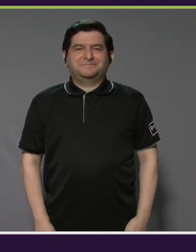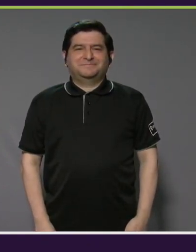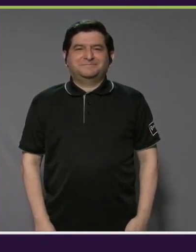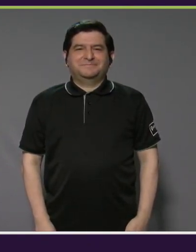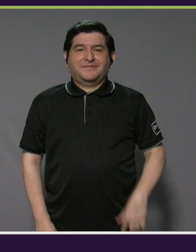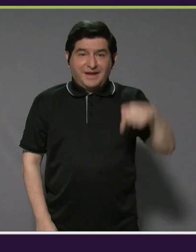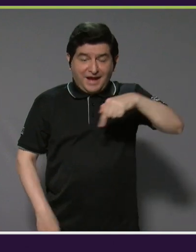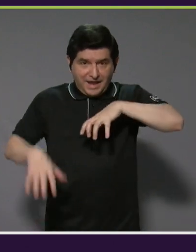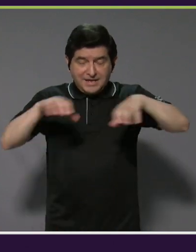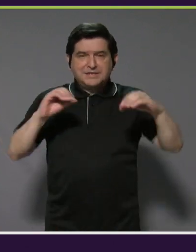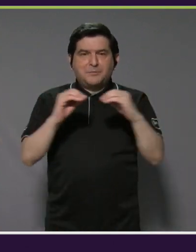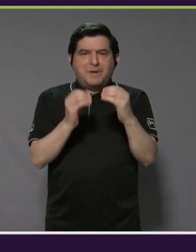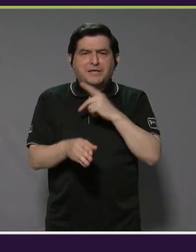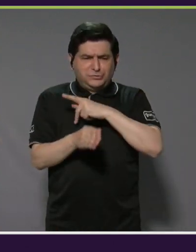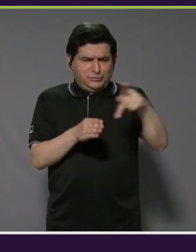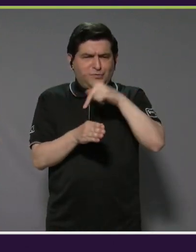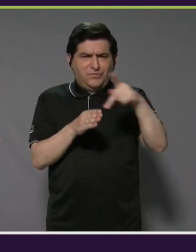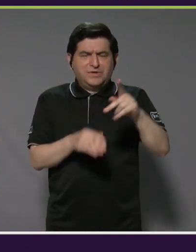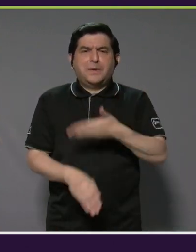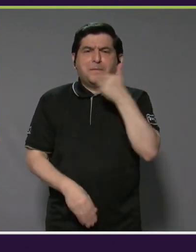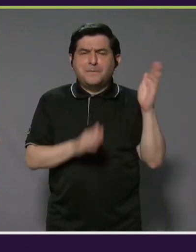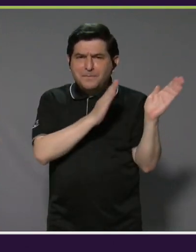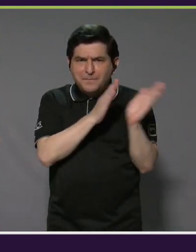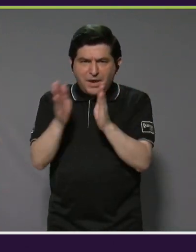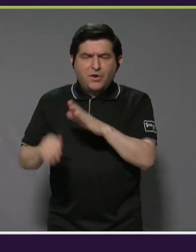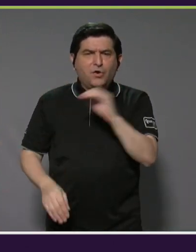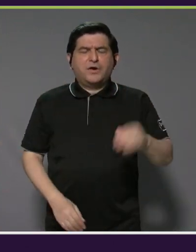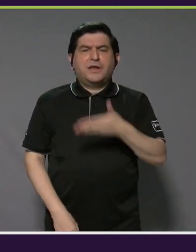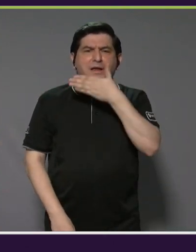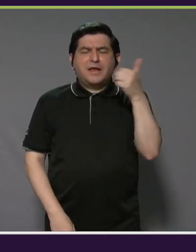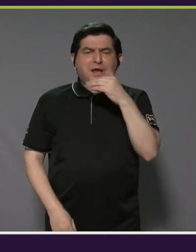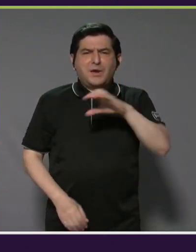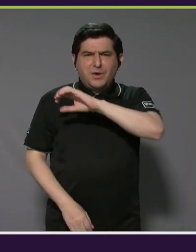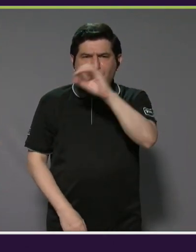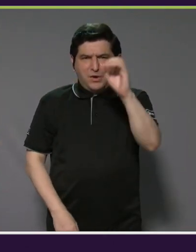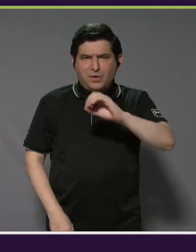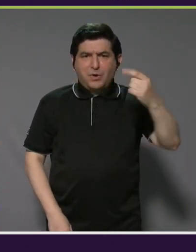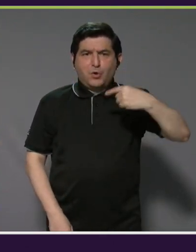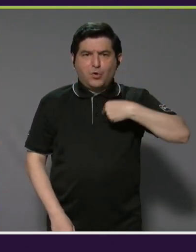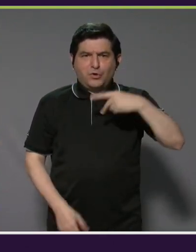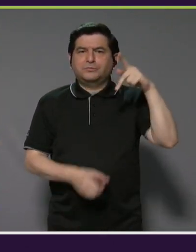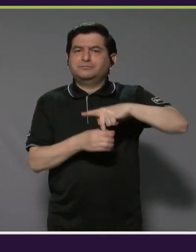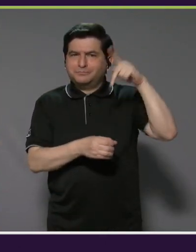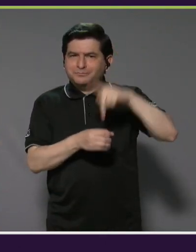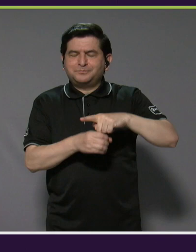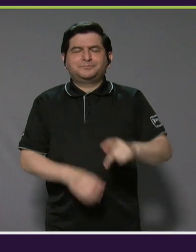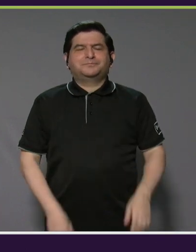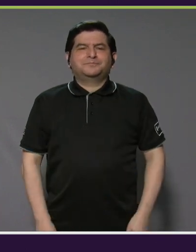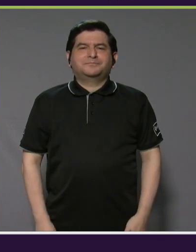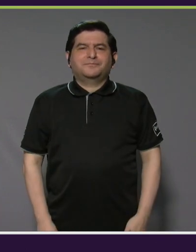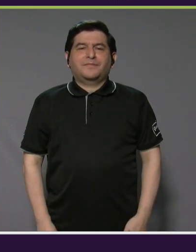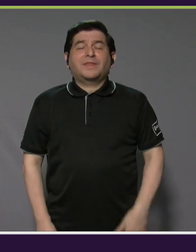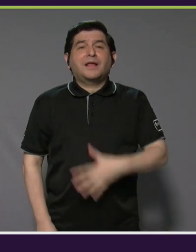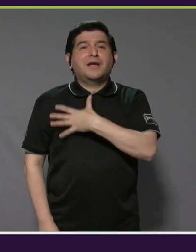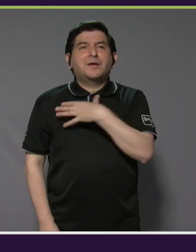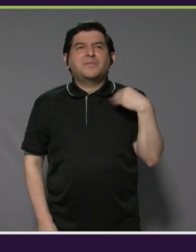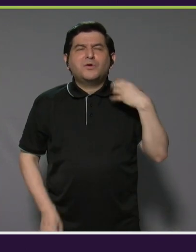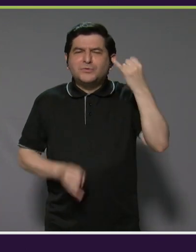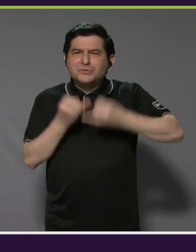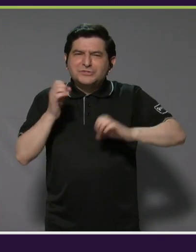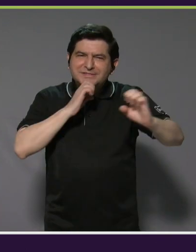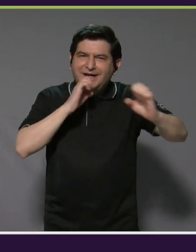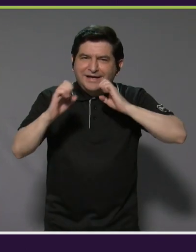Este es el evento más profesional, mejor organizado, y con la mejor ola en el que he estado. Pues me gustaría acabar esta